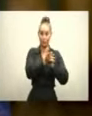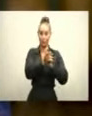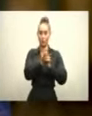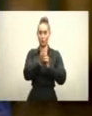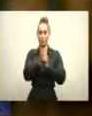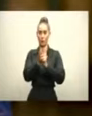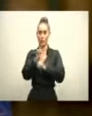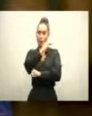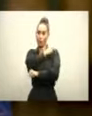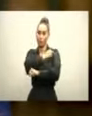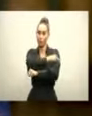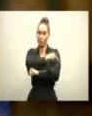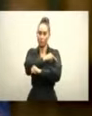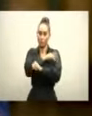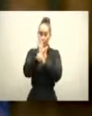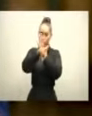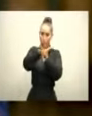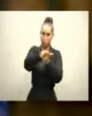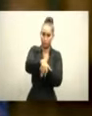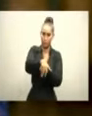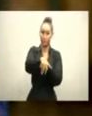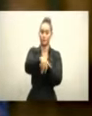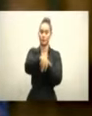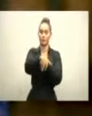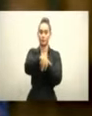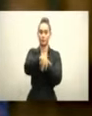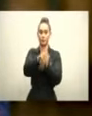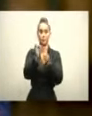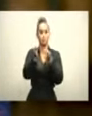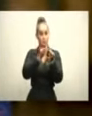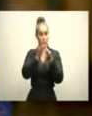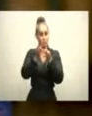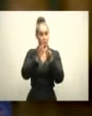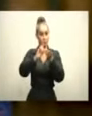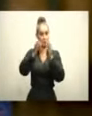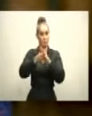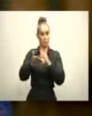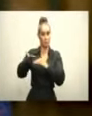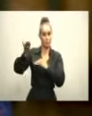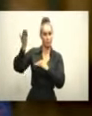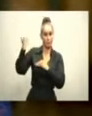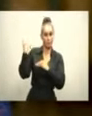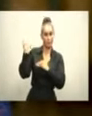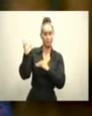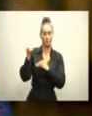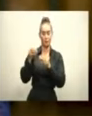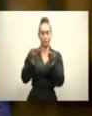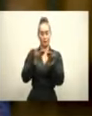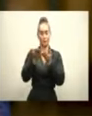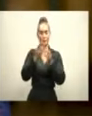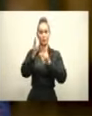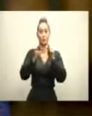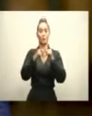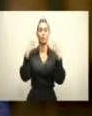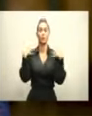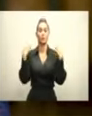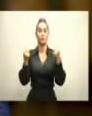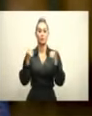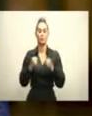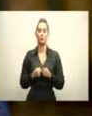hospitales que los mantenía colapsados, según dijo el director saliente del Servicio Nacional de Salud.